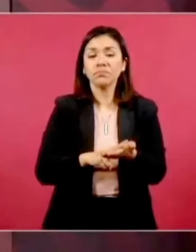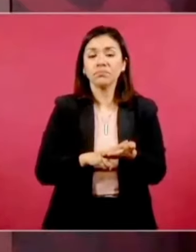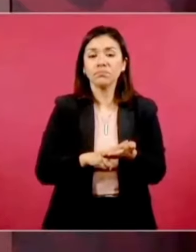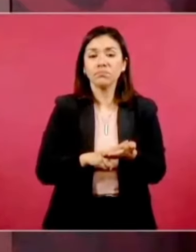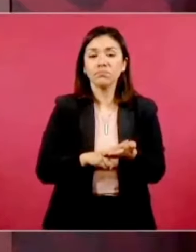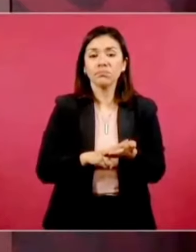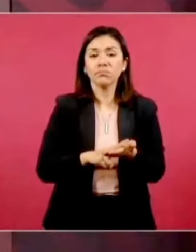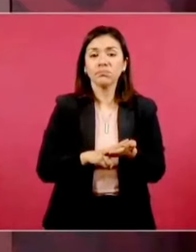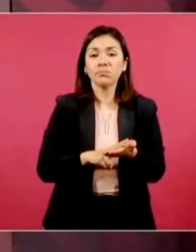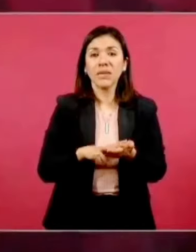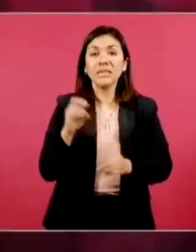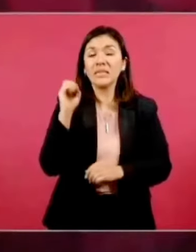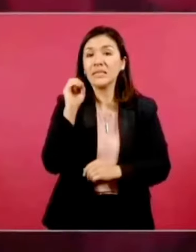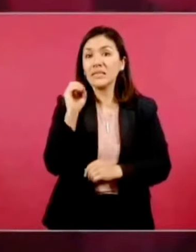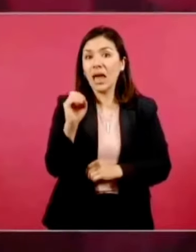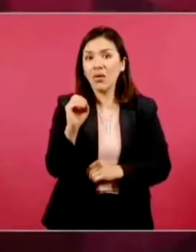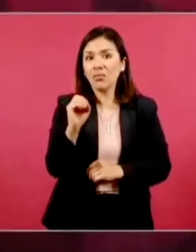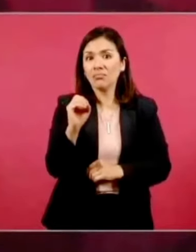nada.